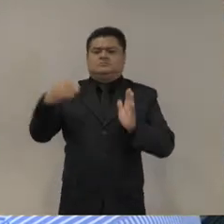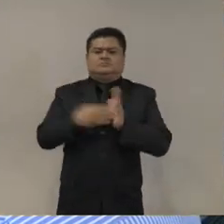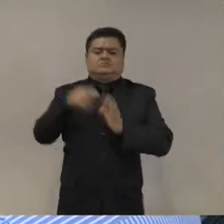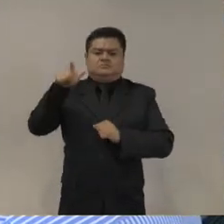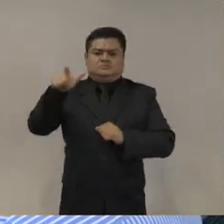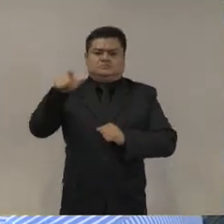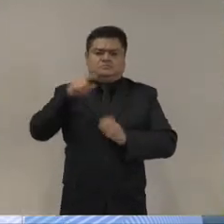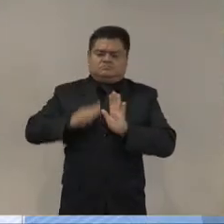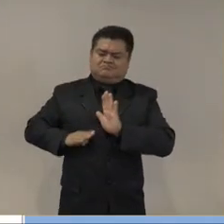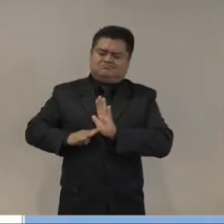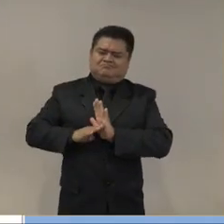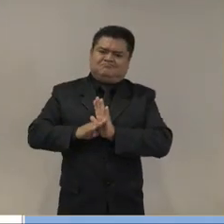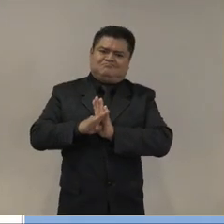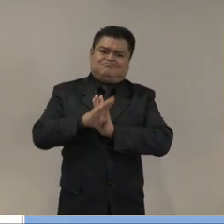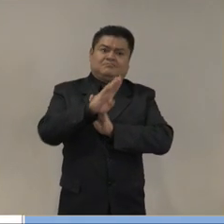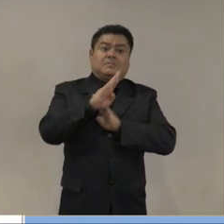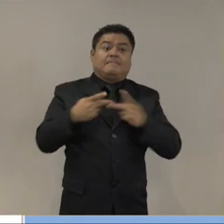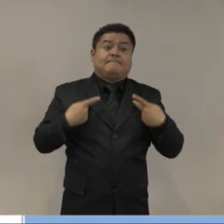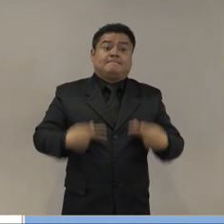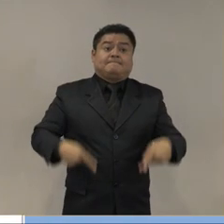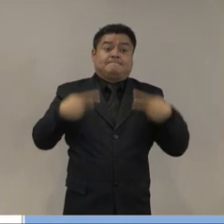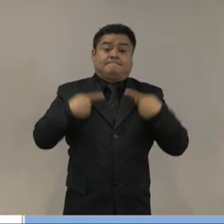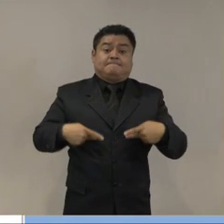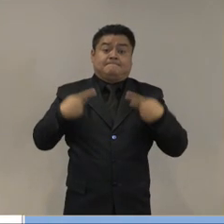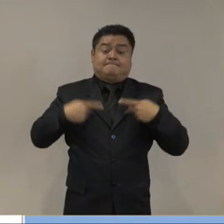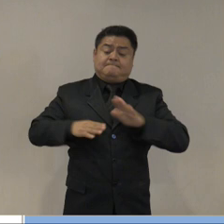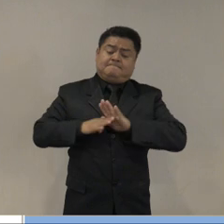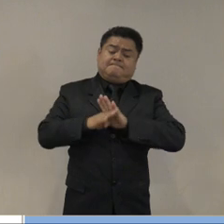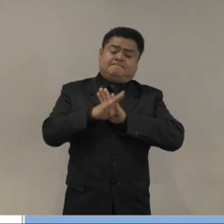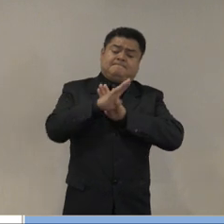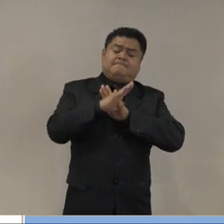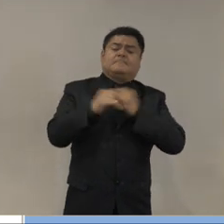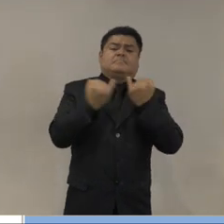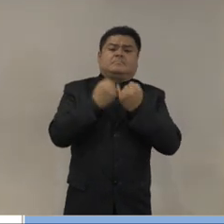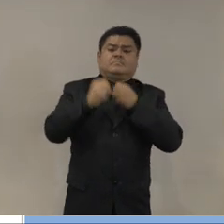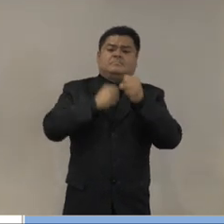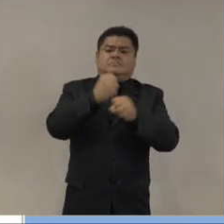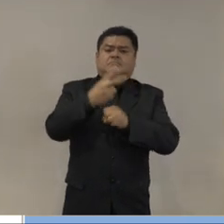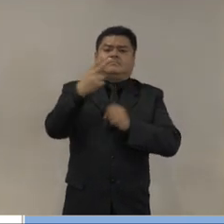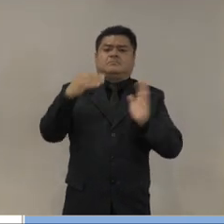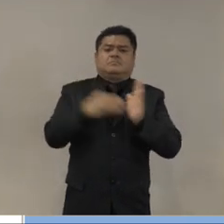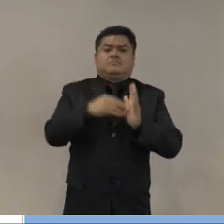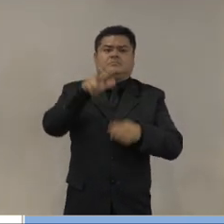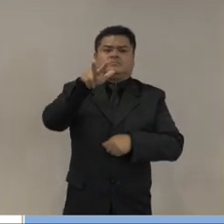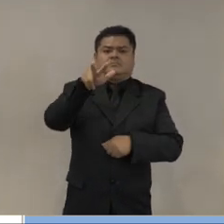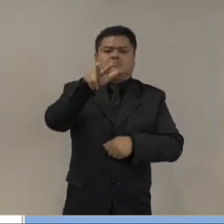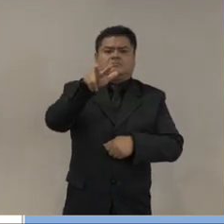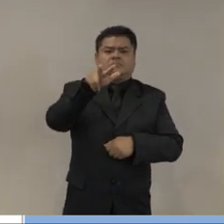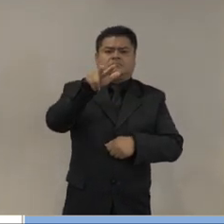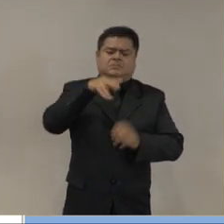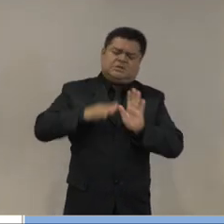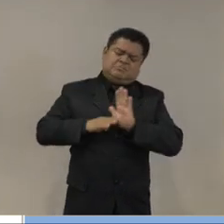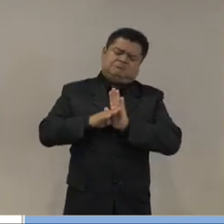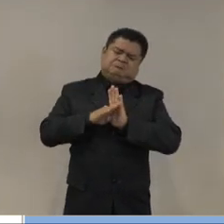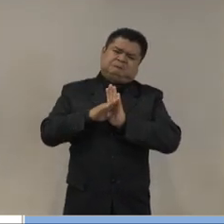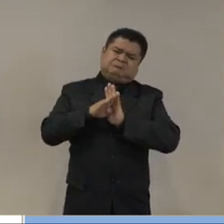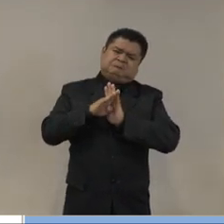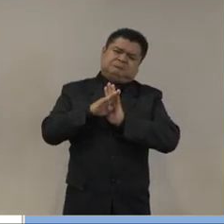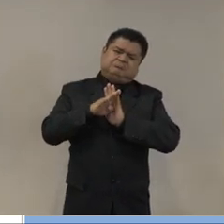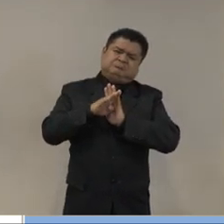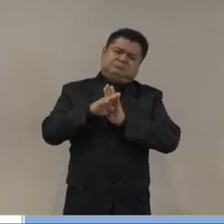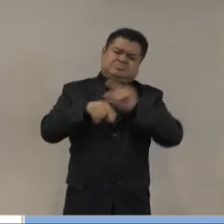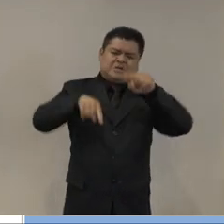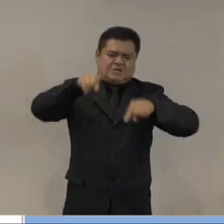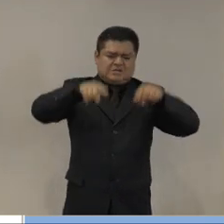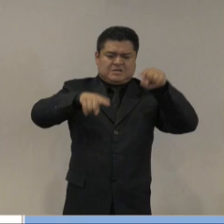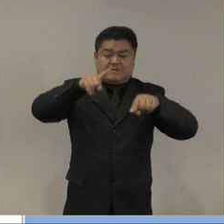el incremento en el número de personas. Y tenemos la del 2018, donde todo es incremento en los niveles de